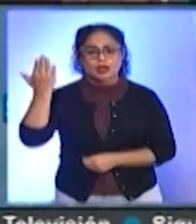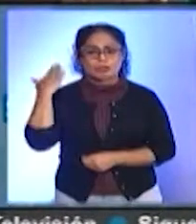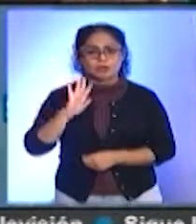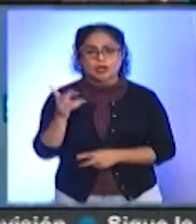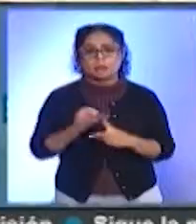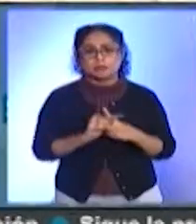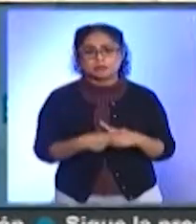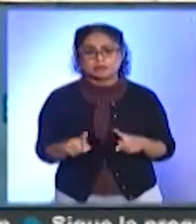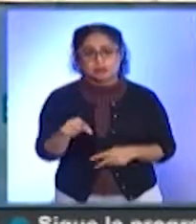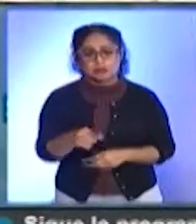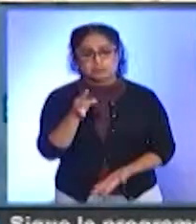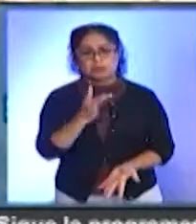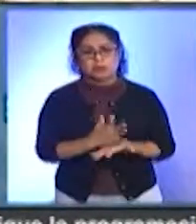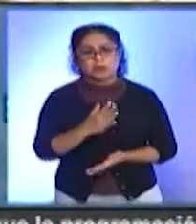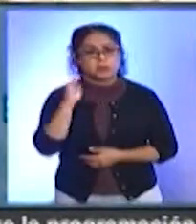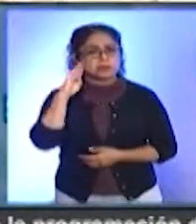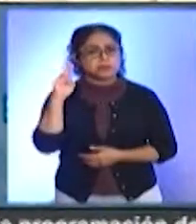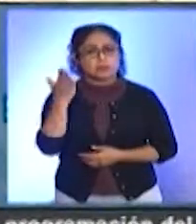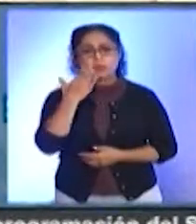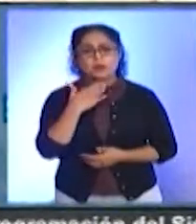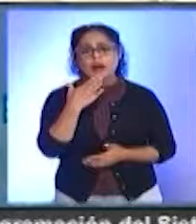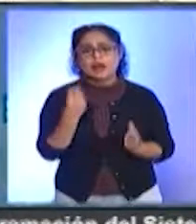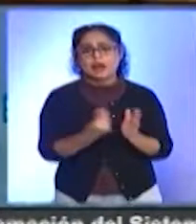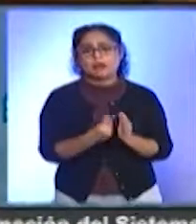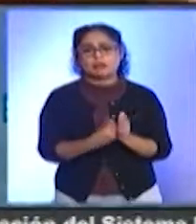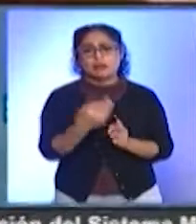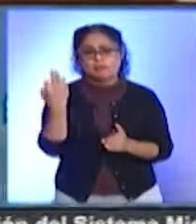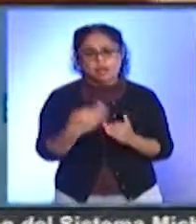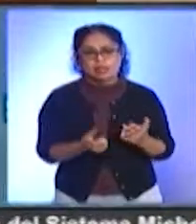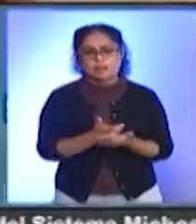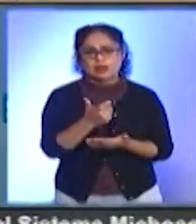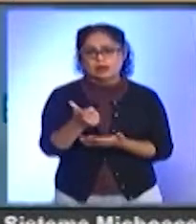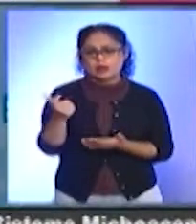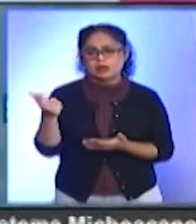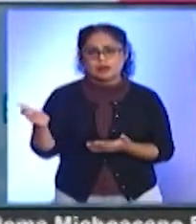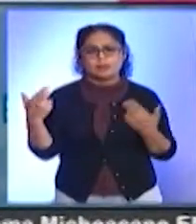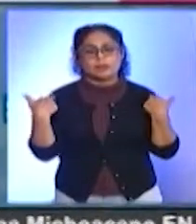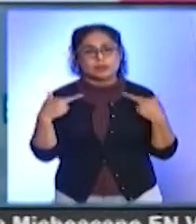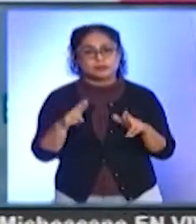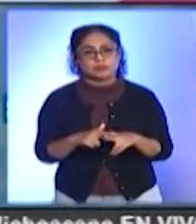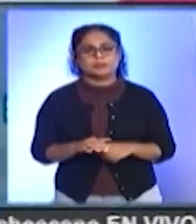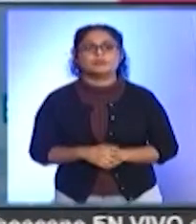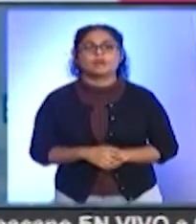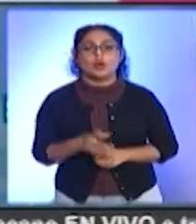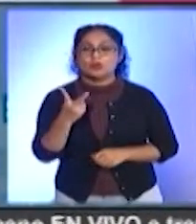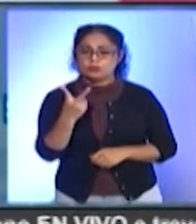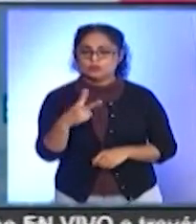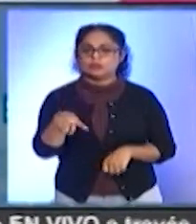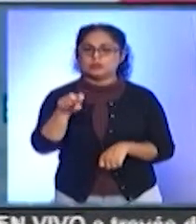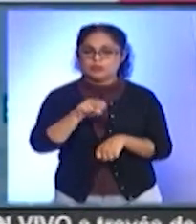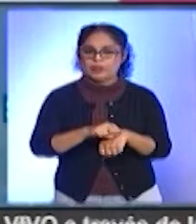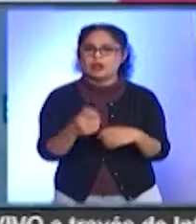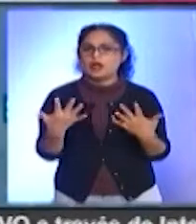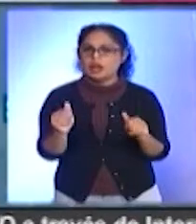el país, aunque Michoacán se ha quedado sin clases ante la falta de cobertura salarial a los docentes. Hace dos semanas que inició el